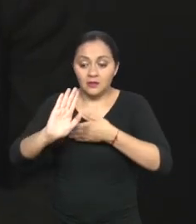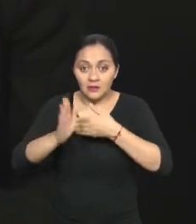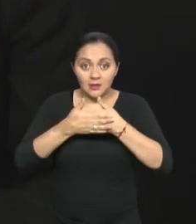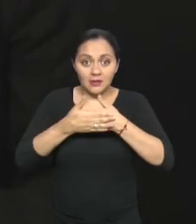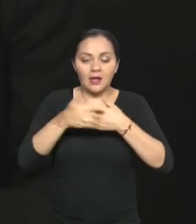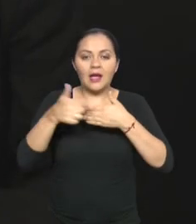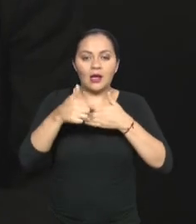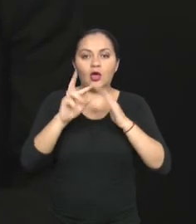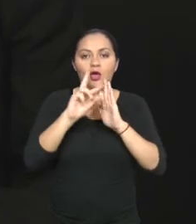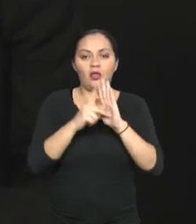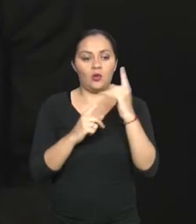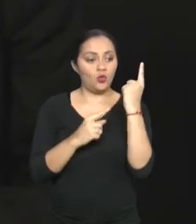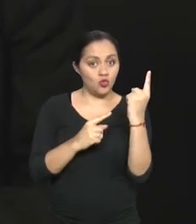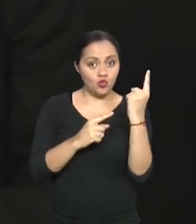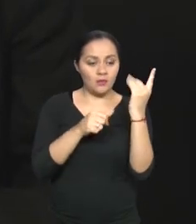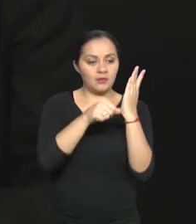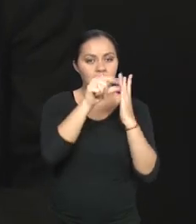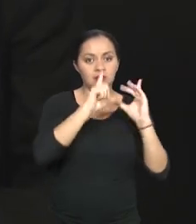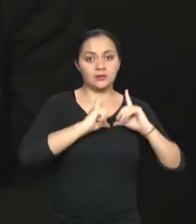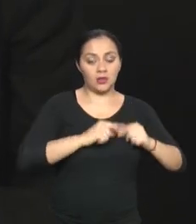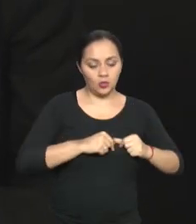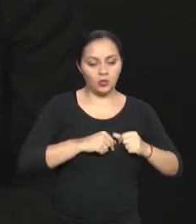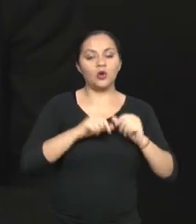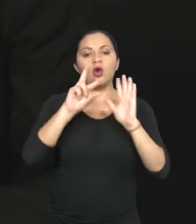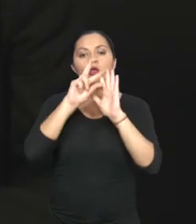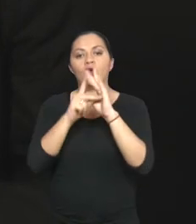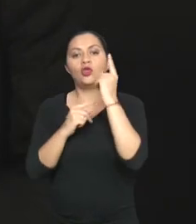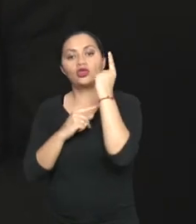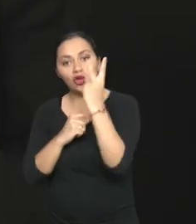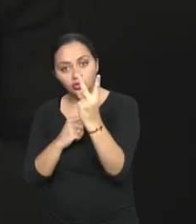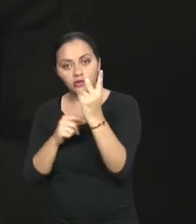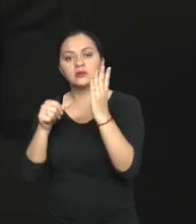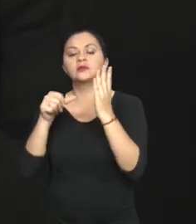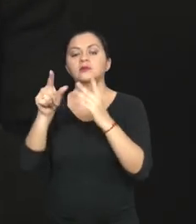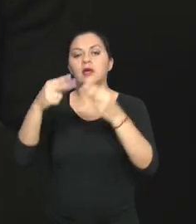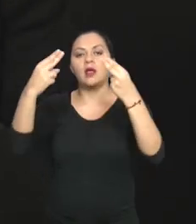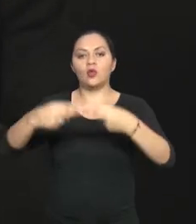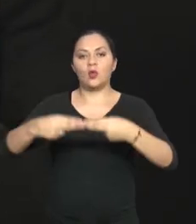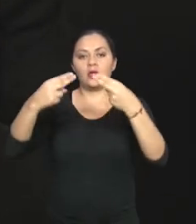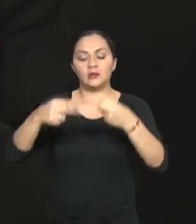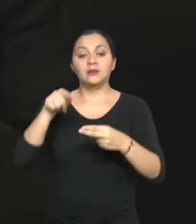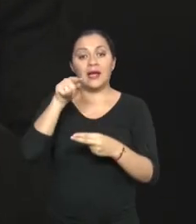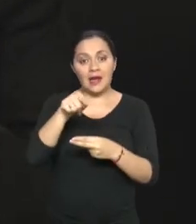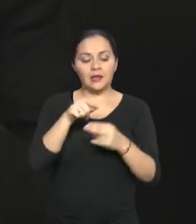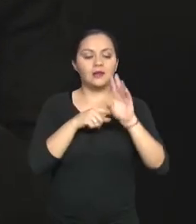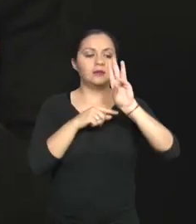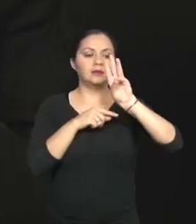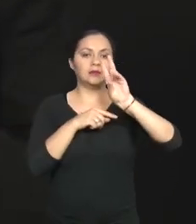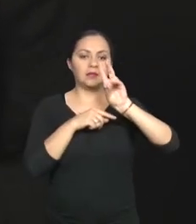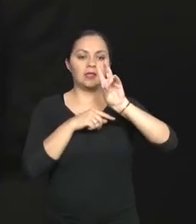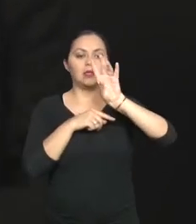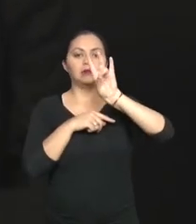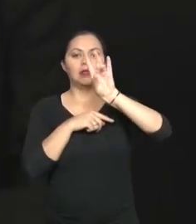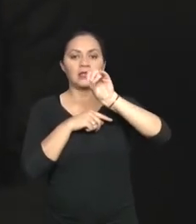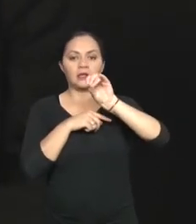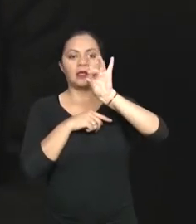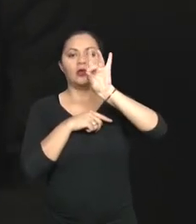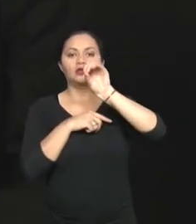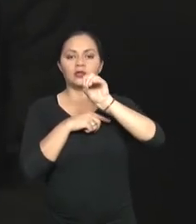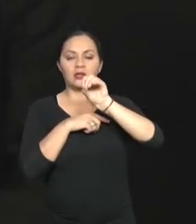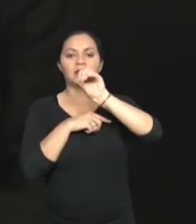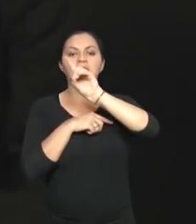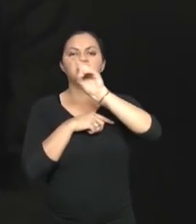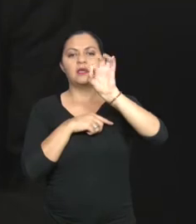al 744 en donde están, pues, los porcentajes del 60, 70, 80 y 100% de